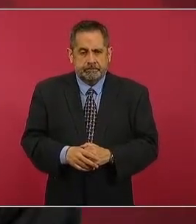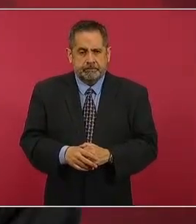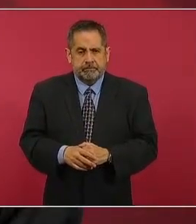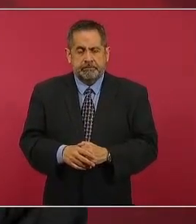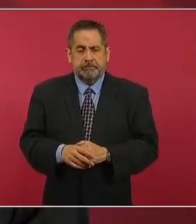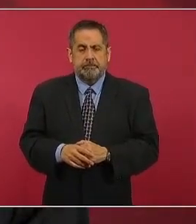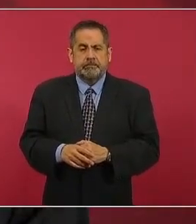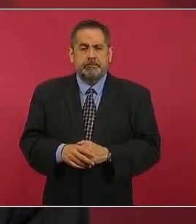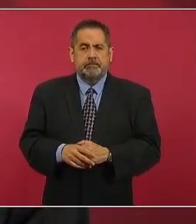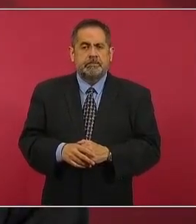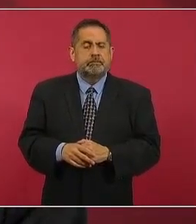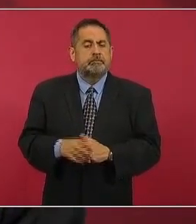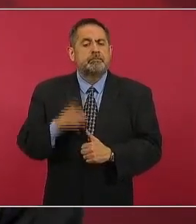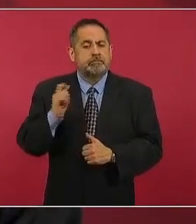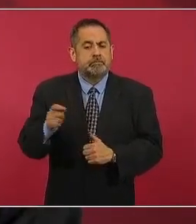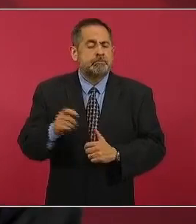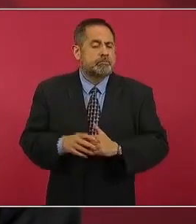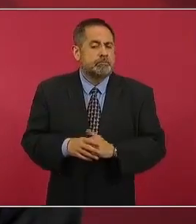entonces él